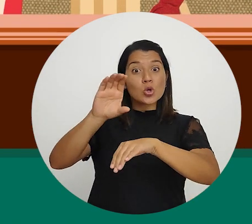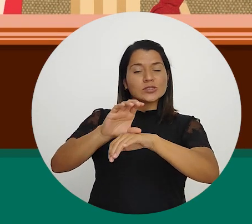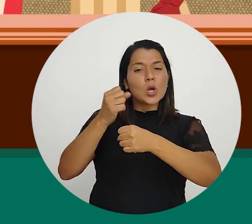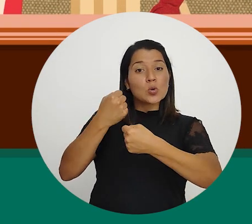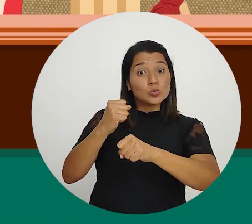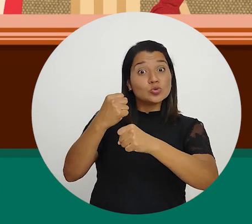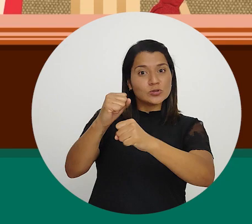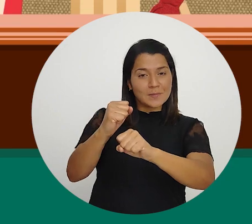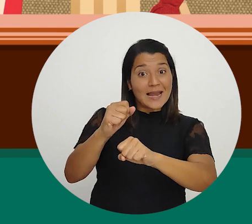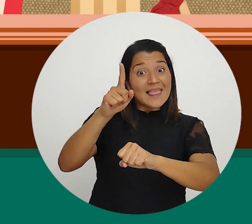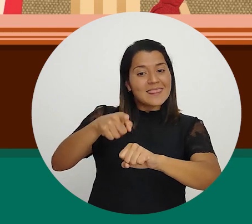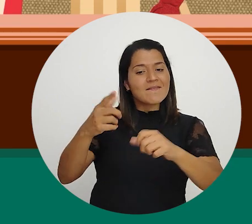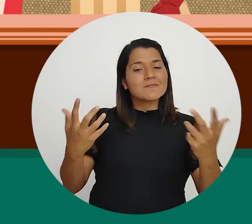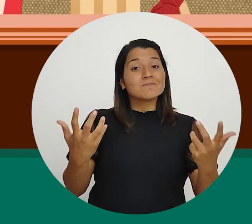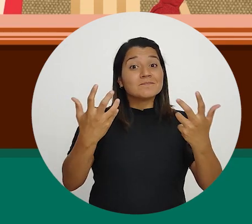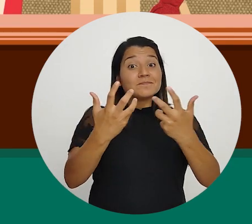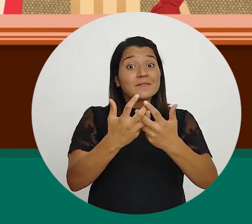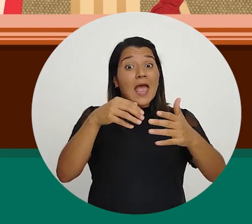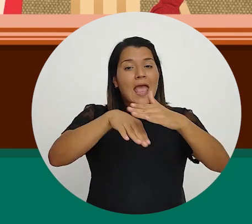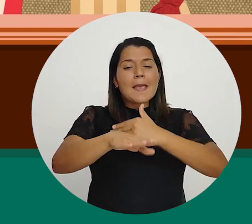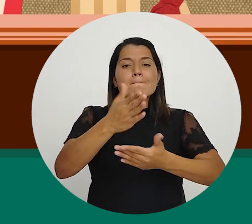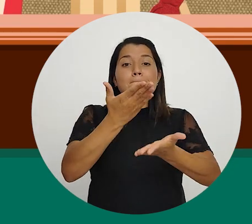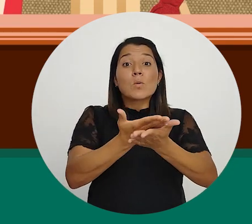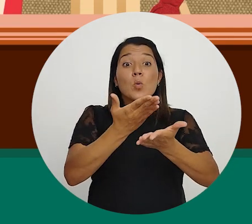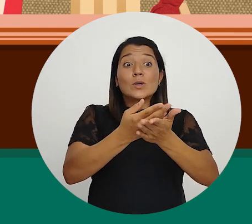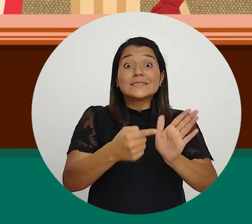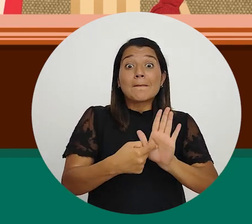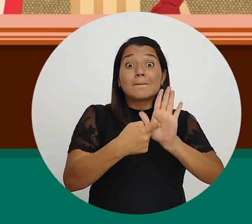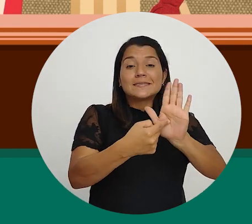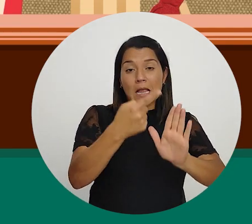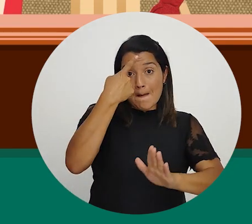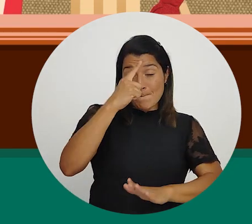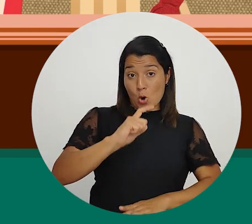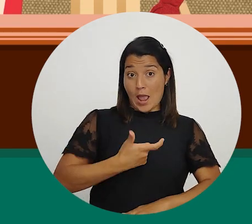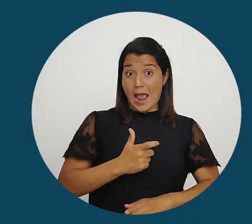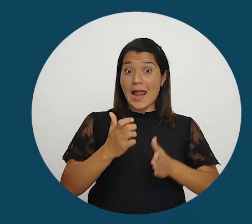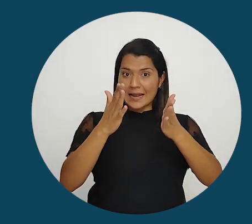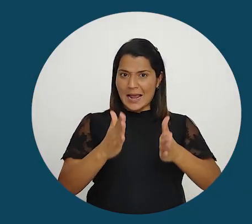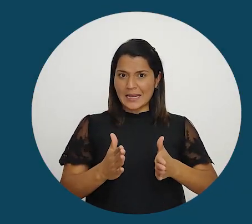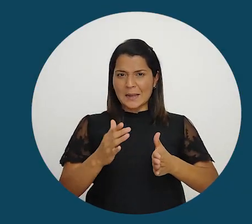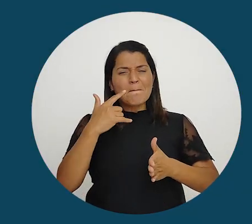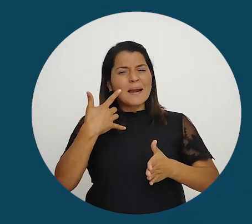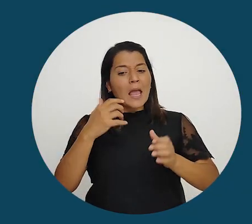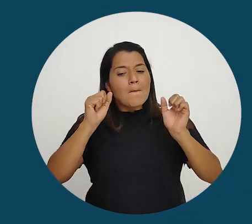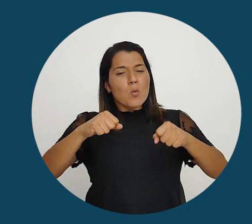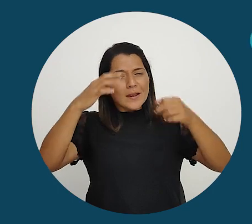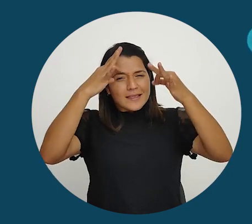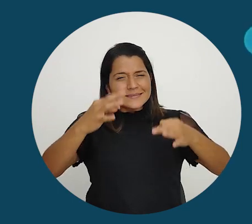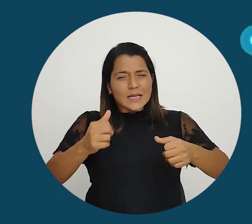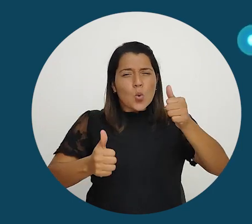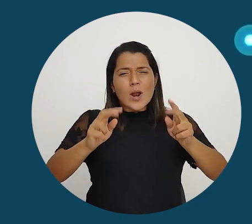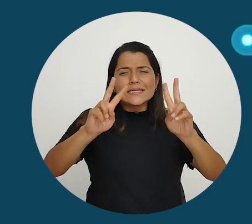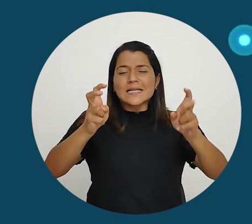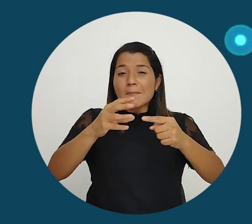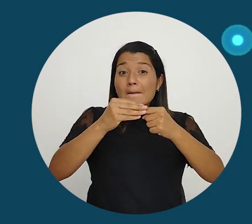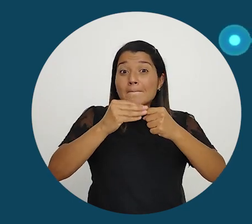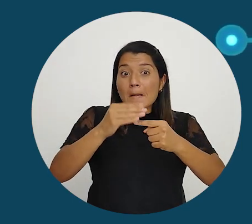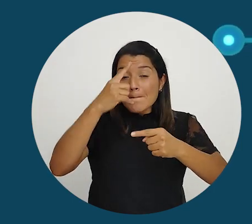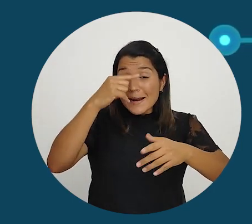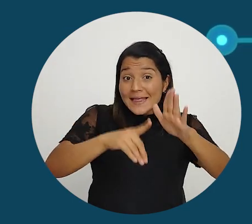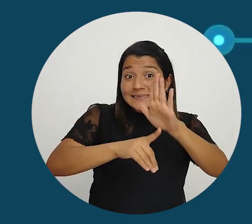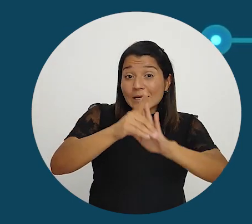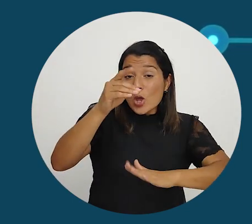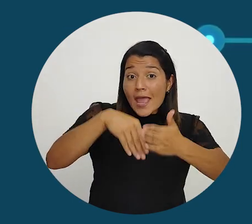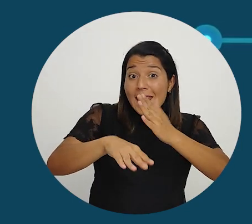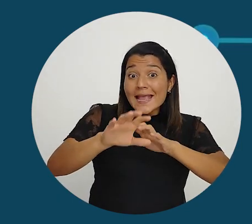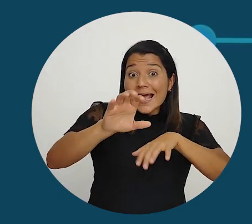Consejo Municipal debe basarse en las propuestas de gobierno de la persona que ganó la alcaldía para definir las prioridades que van